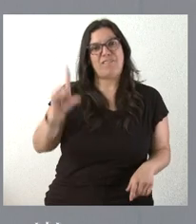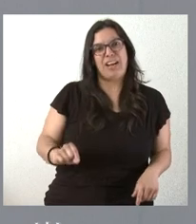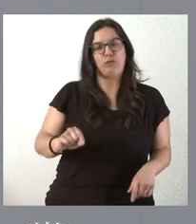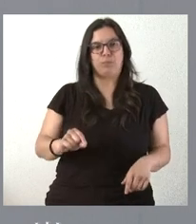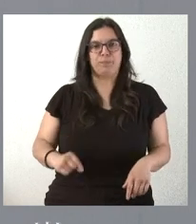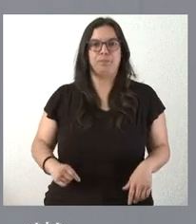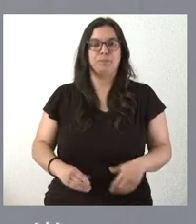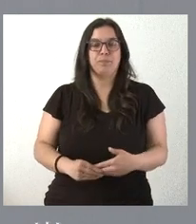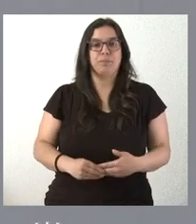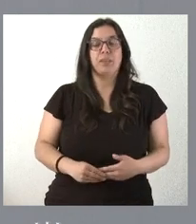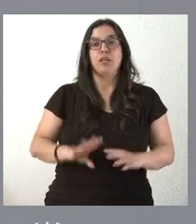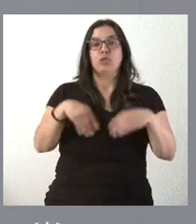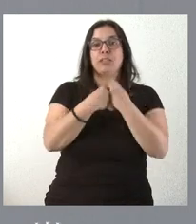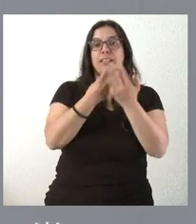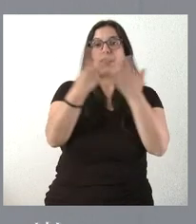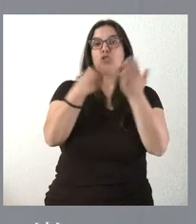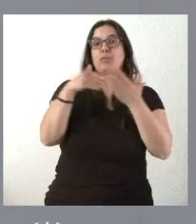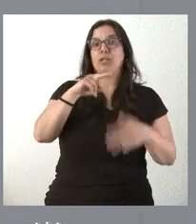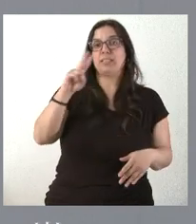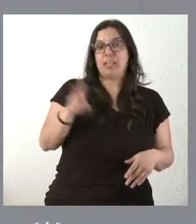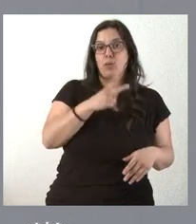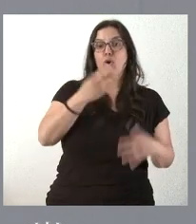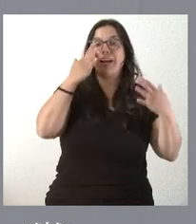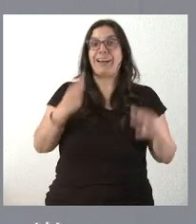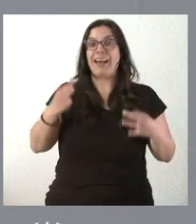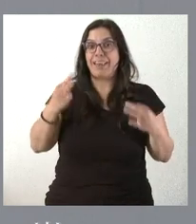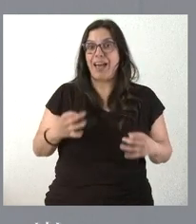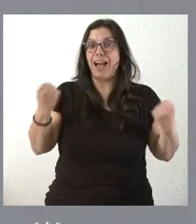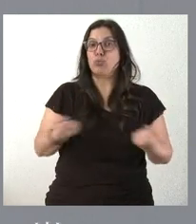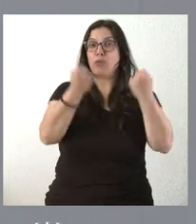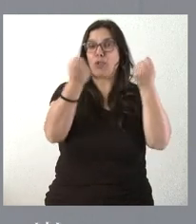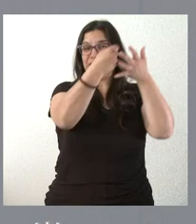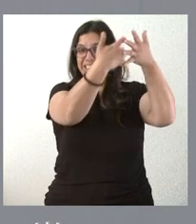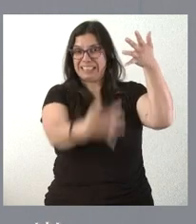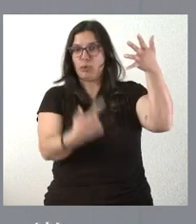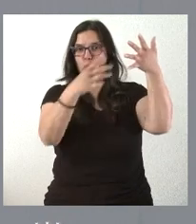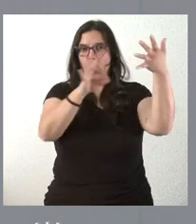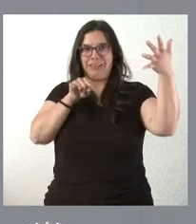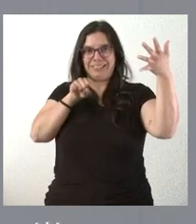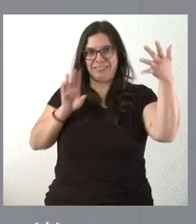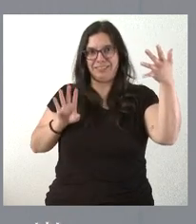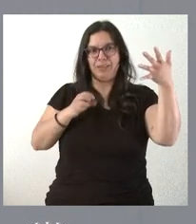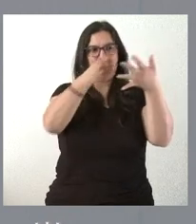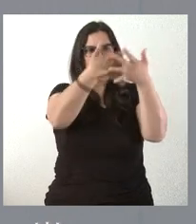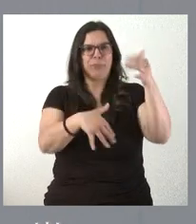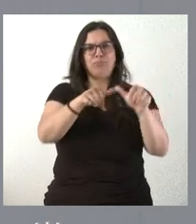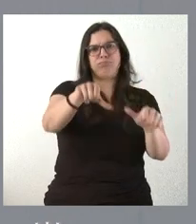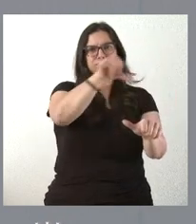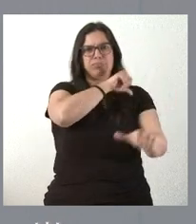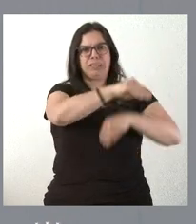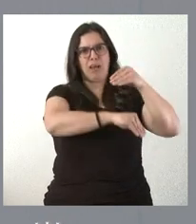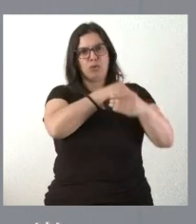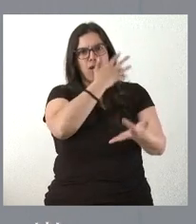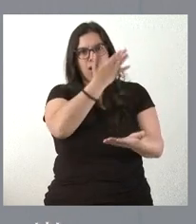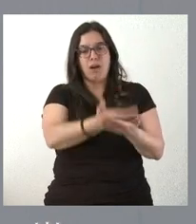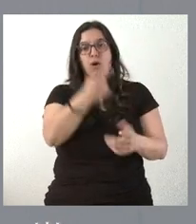comunidades de regantes. Son 18 millones de euros que forman parte de un catálogo de actuaciones muy claras que se han hecho en los últimos años y que tienen que ver con